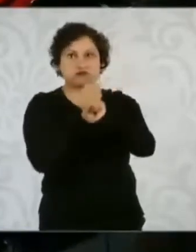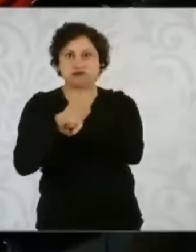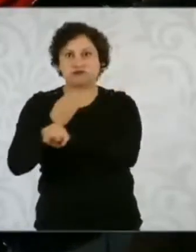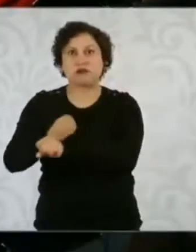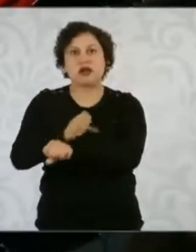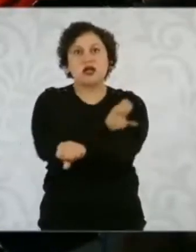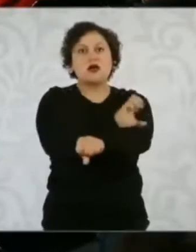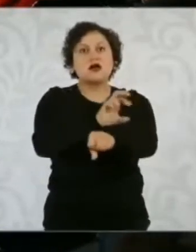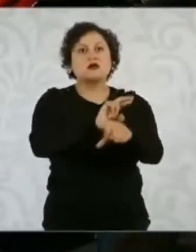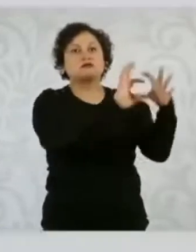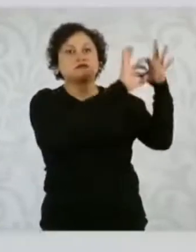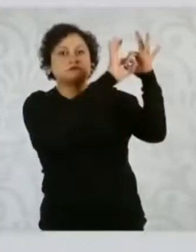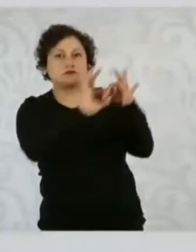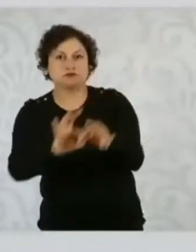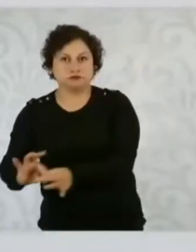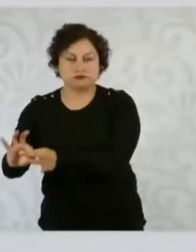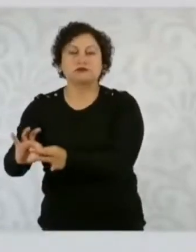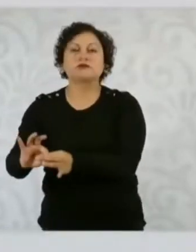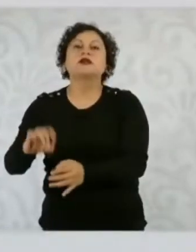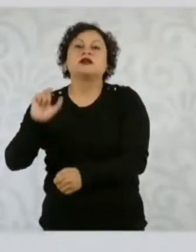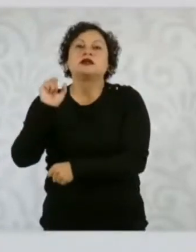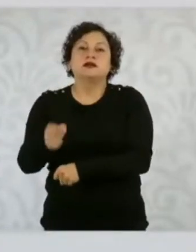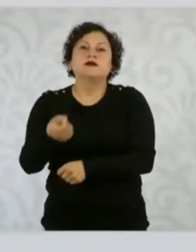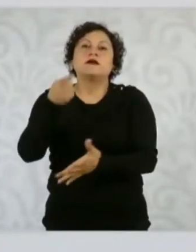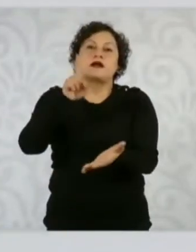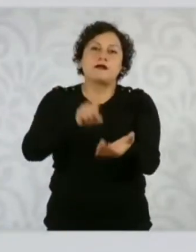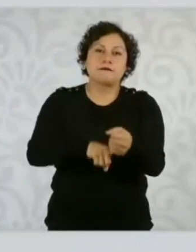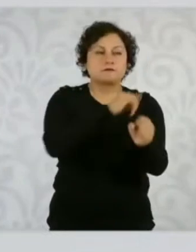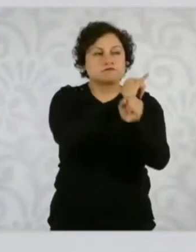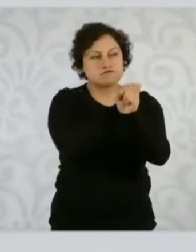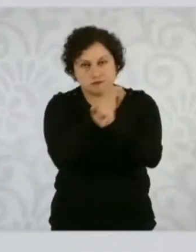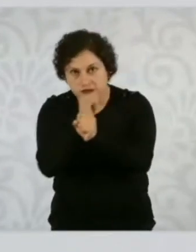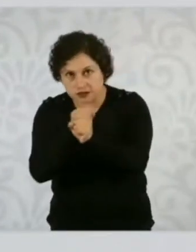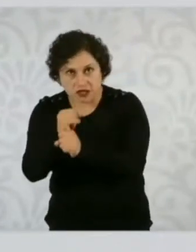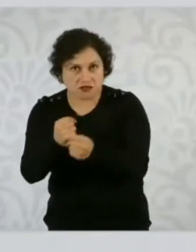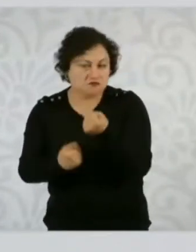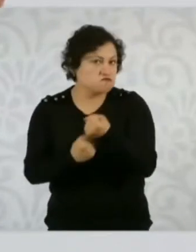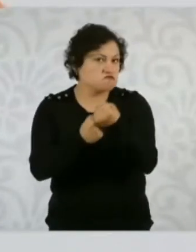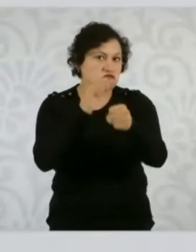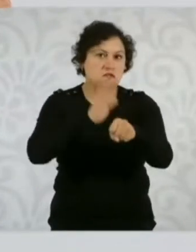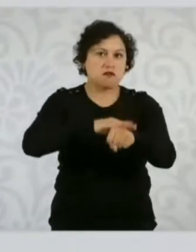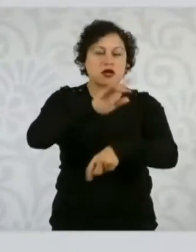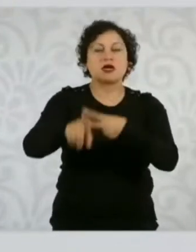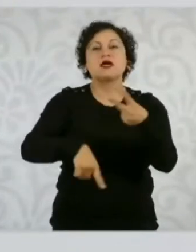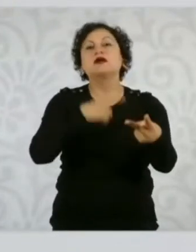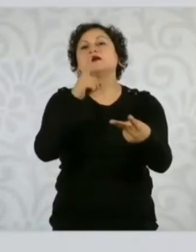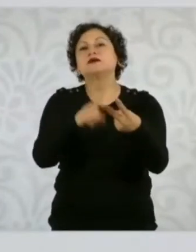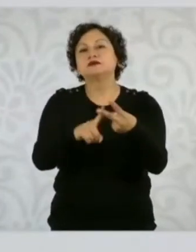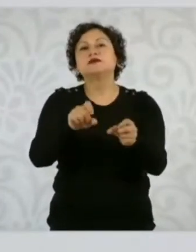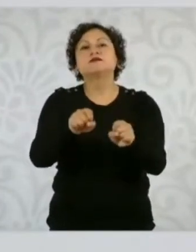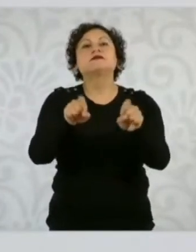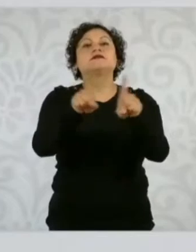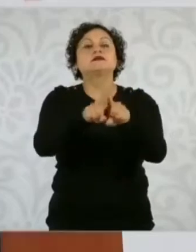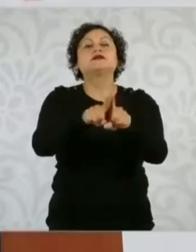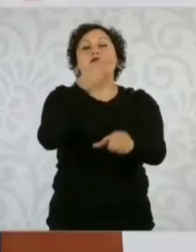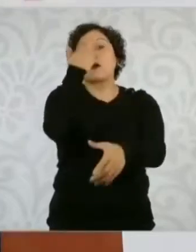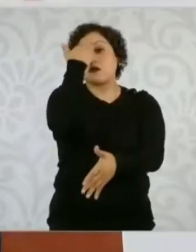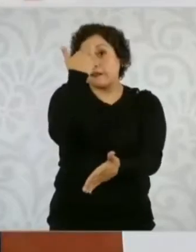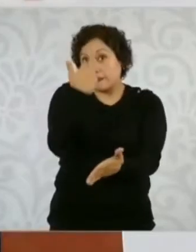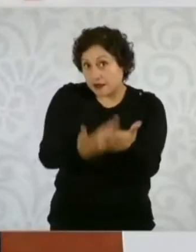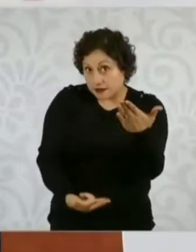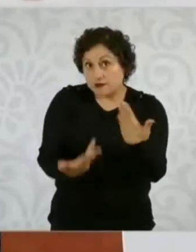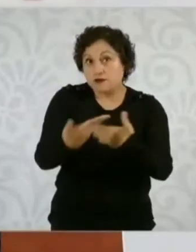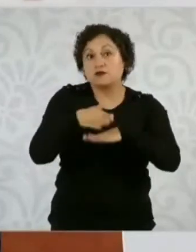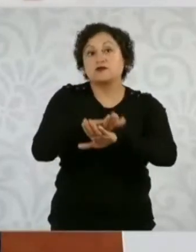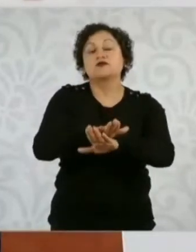tanto de colaboración, inteligencia, investigación, como de los delitos del fuero común con los que tienen que ver con